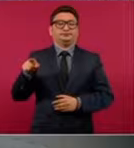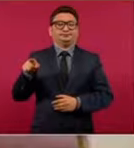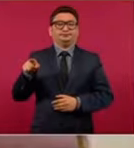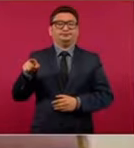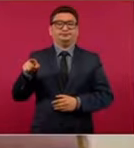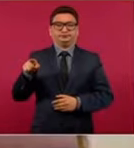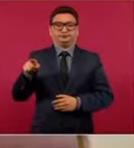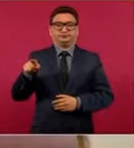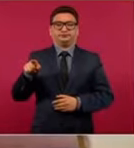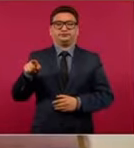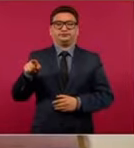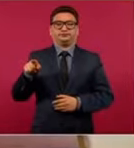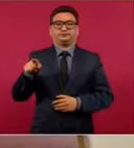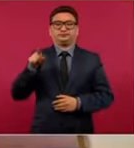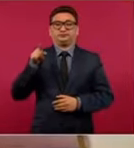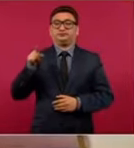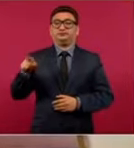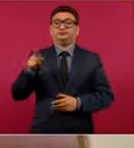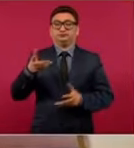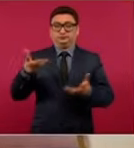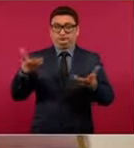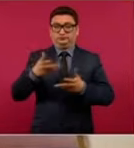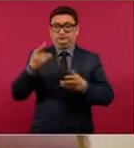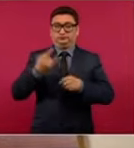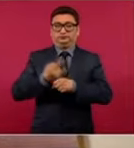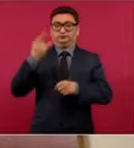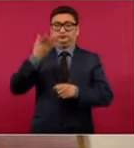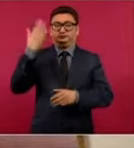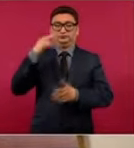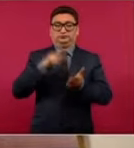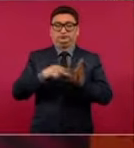protagonistas principales del fraude del 2006.